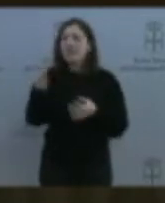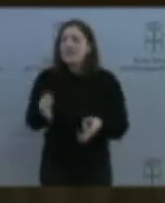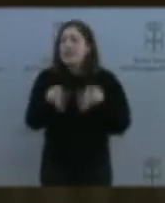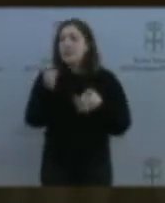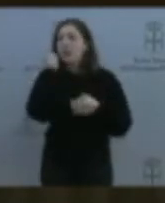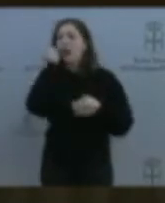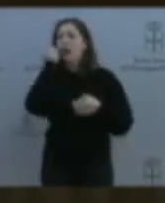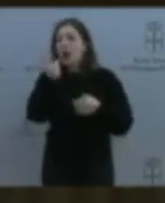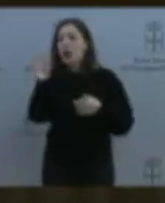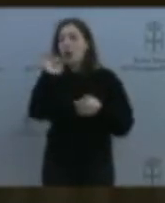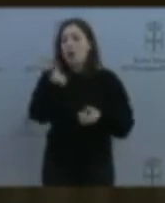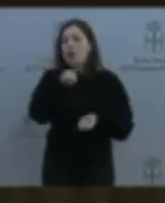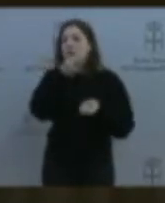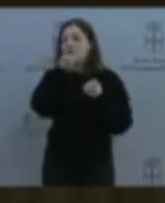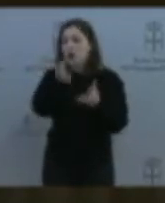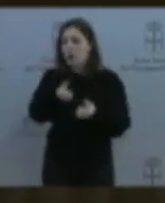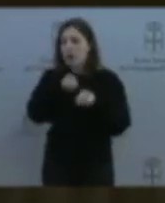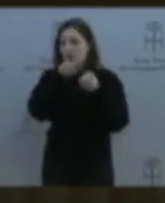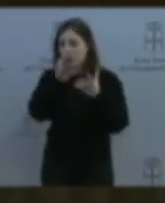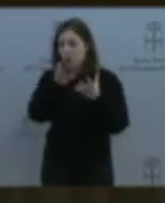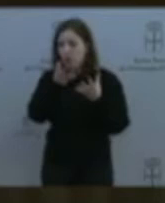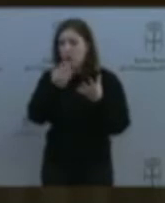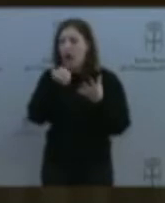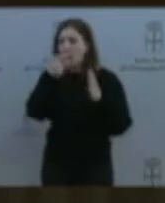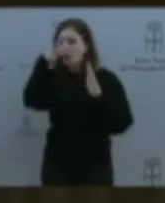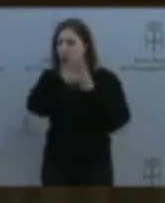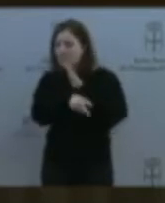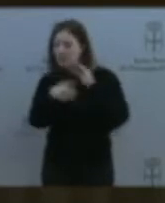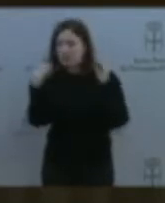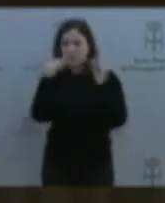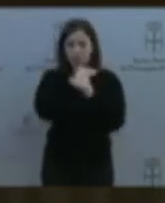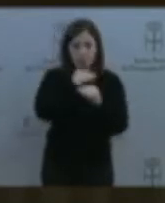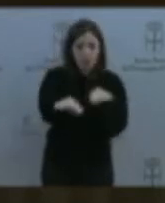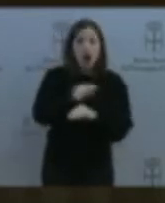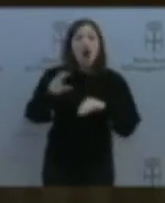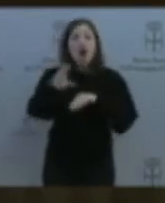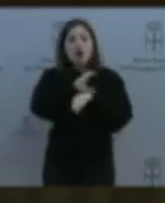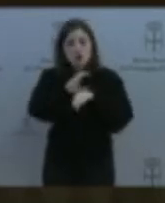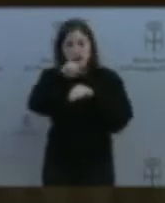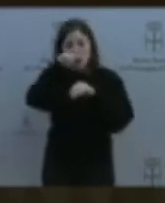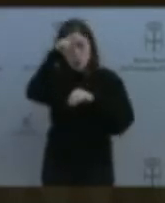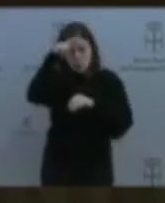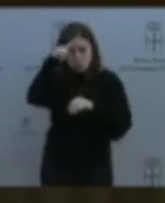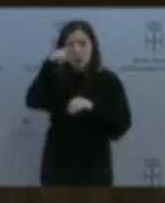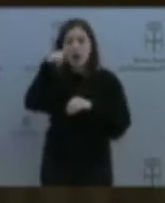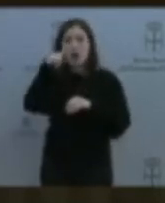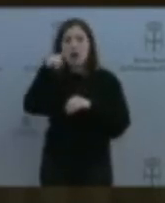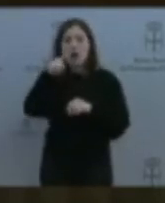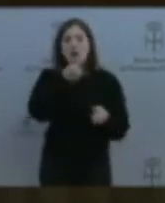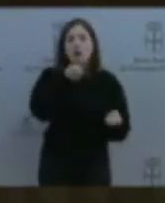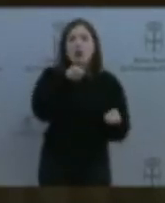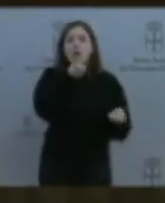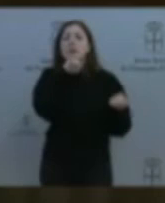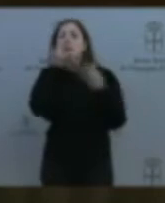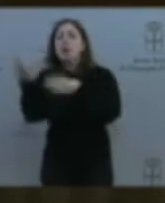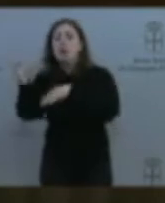desayuste normativo, la Consejería de Cultura, Política, Lingüística y Turismo ponlo en conocimiento de la Consejería de Educación para buscar la